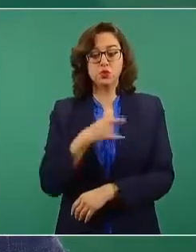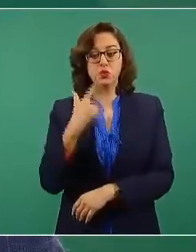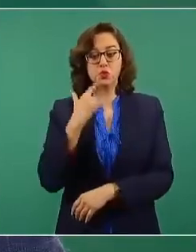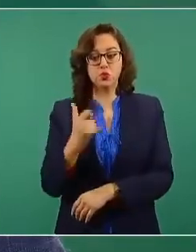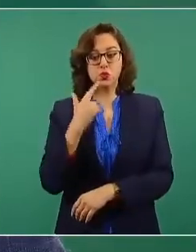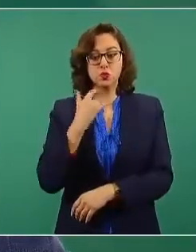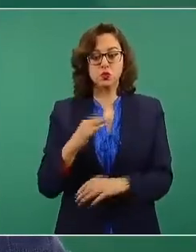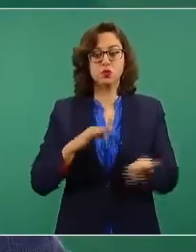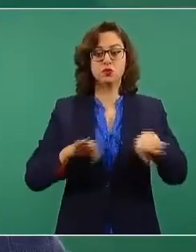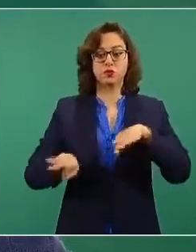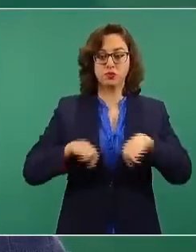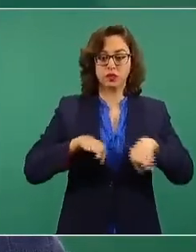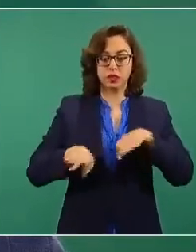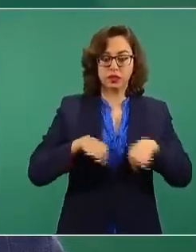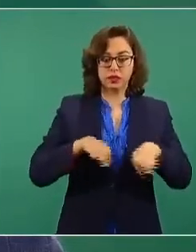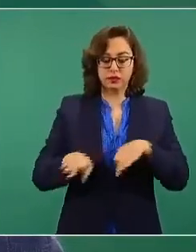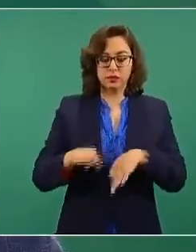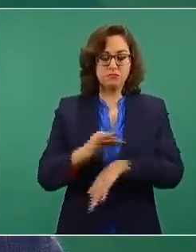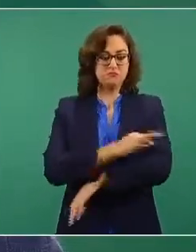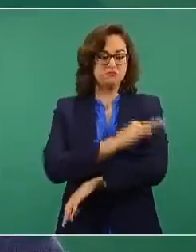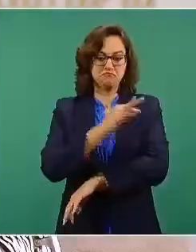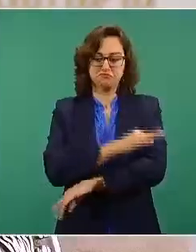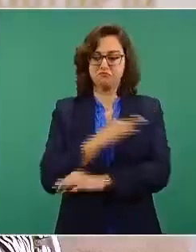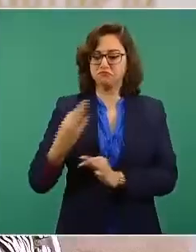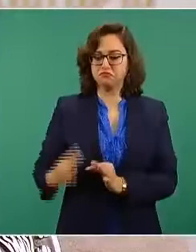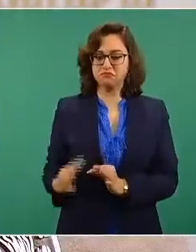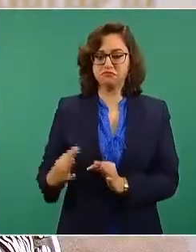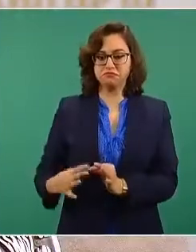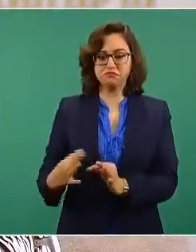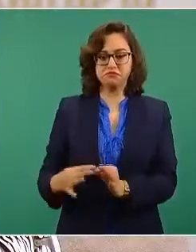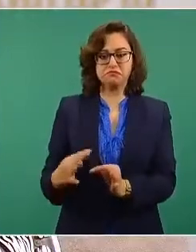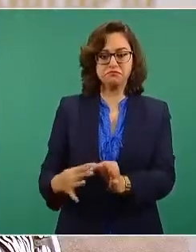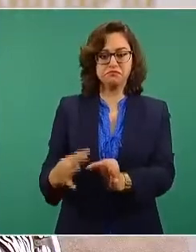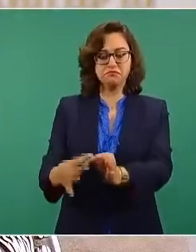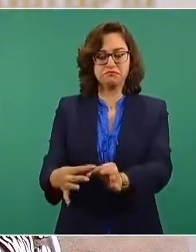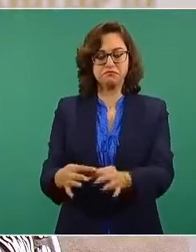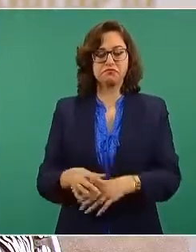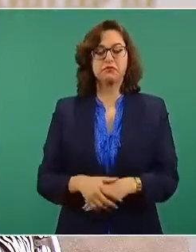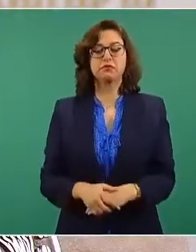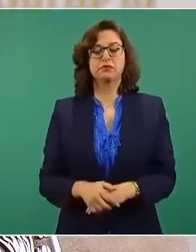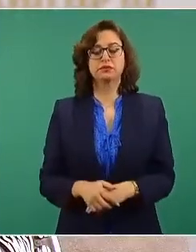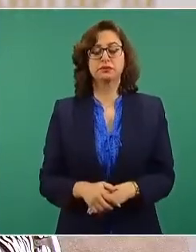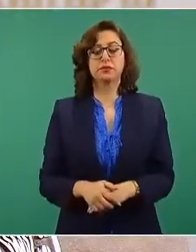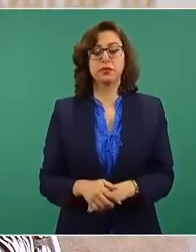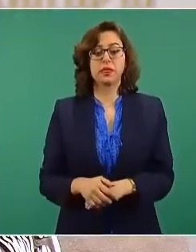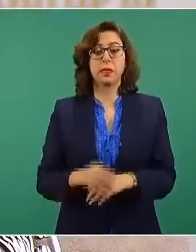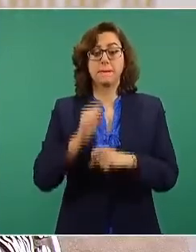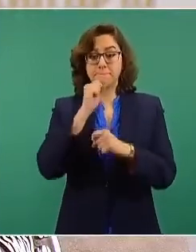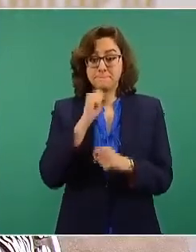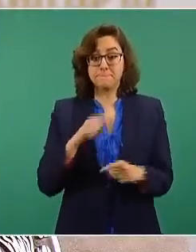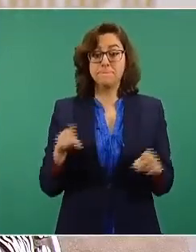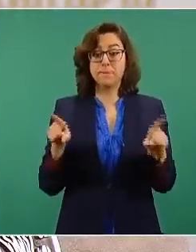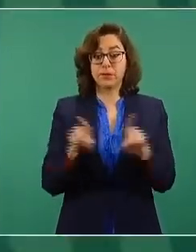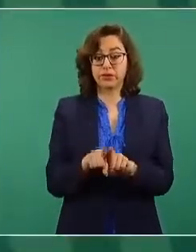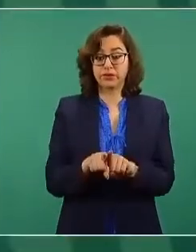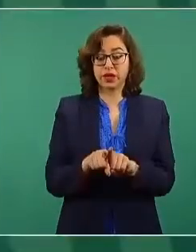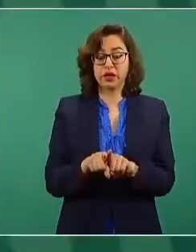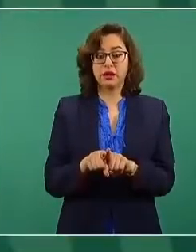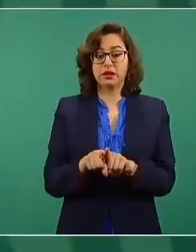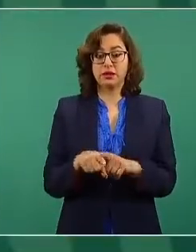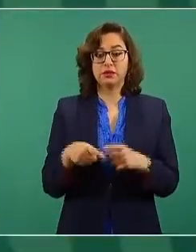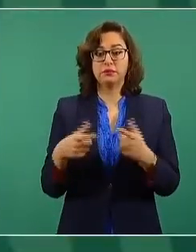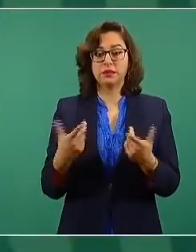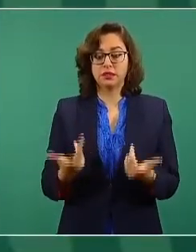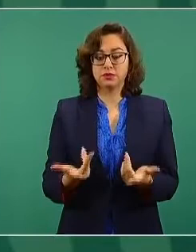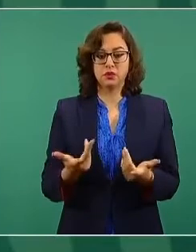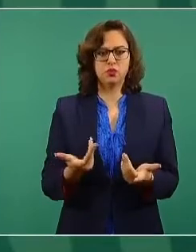programado en vacunado. Tendremos información sobre las variables que explican la velocidad de